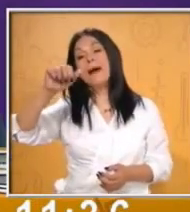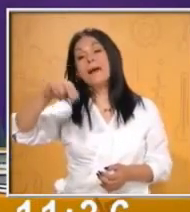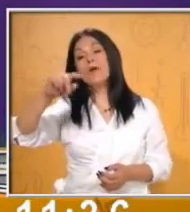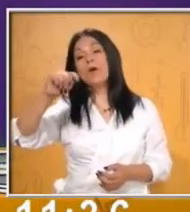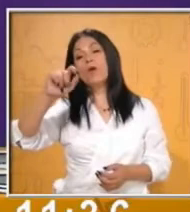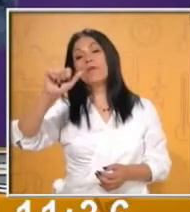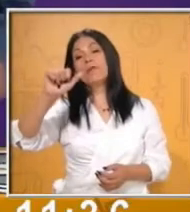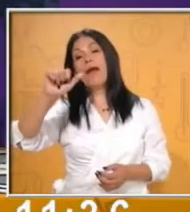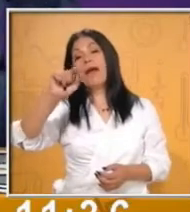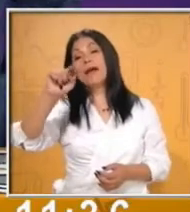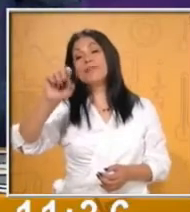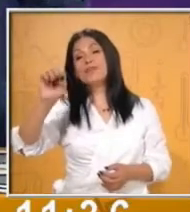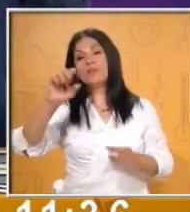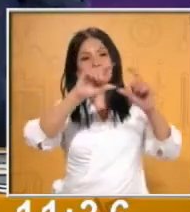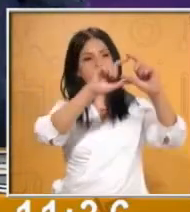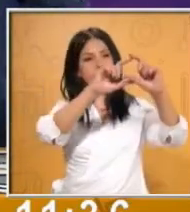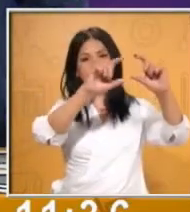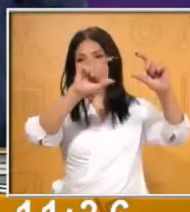Manotazo.